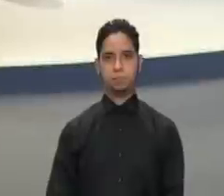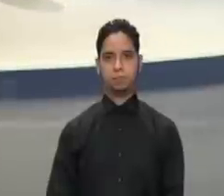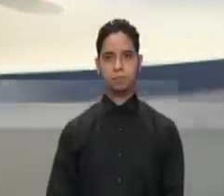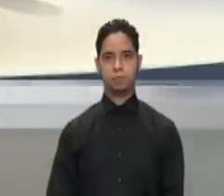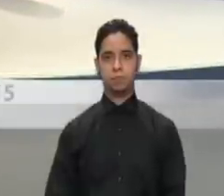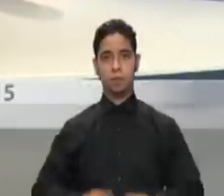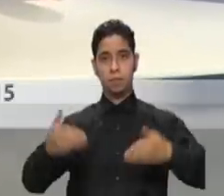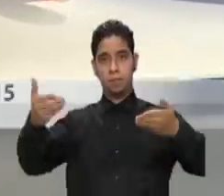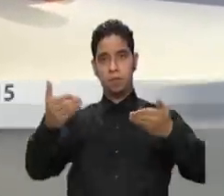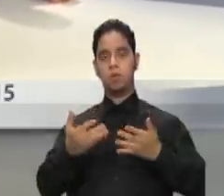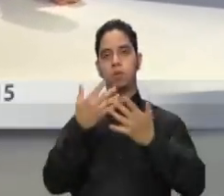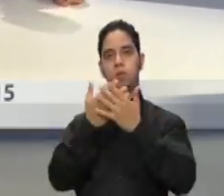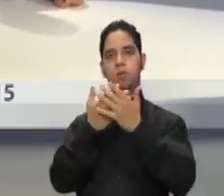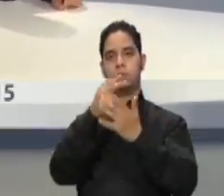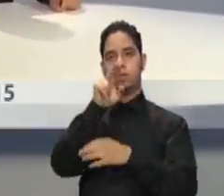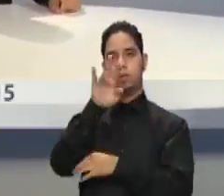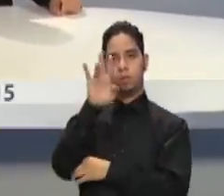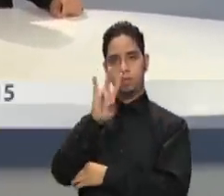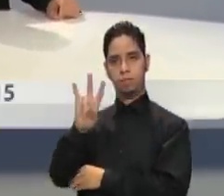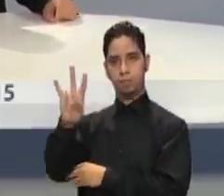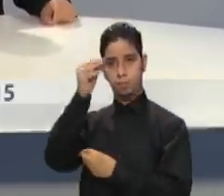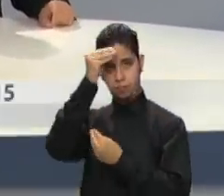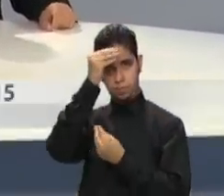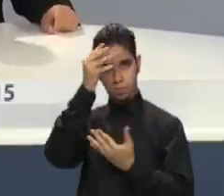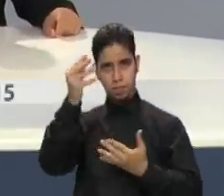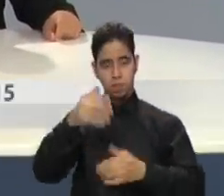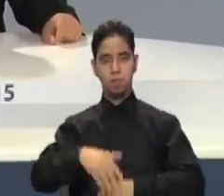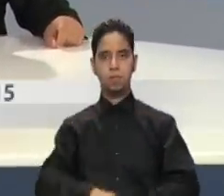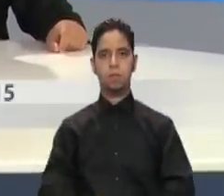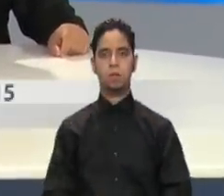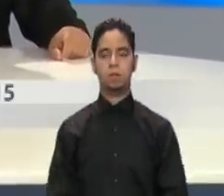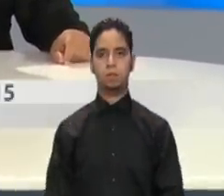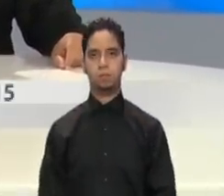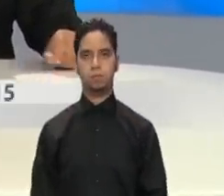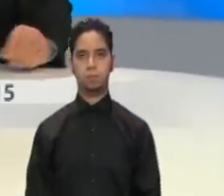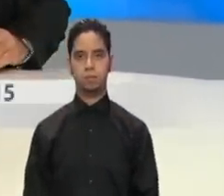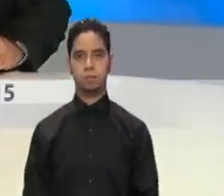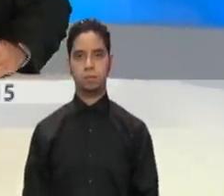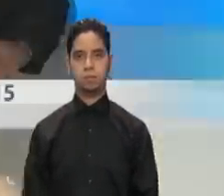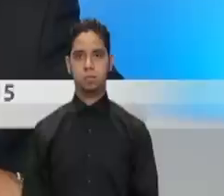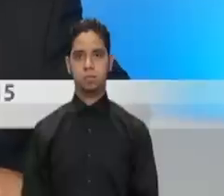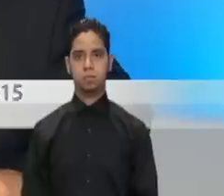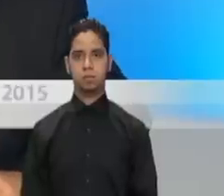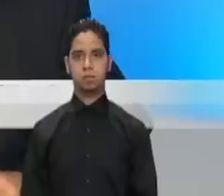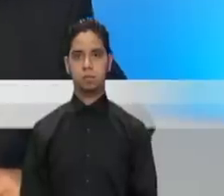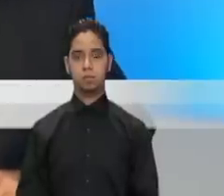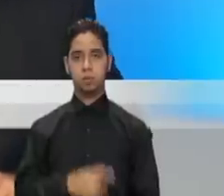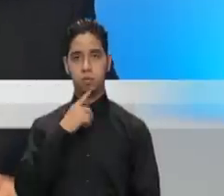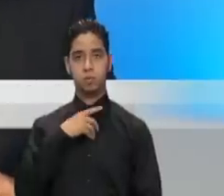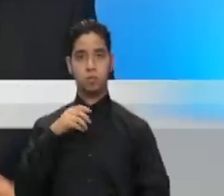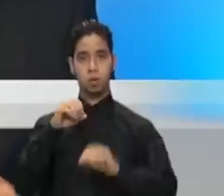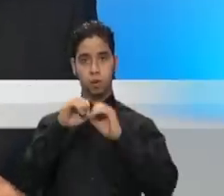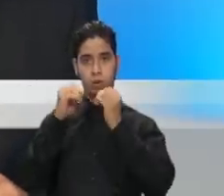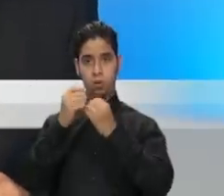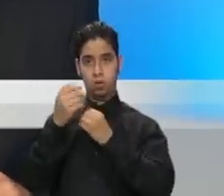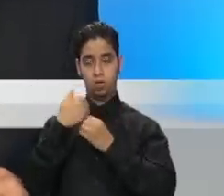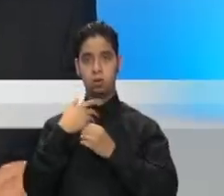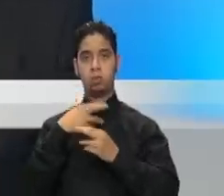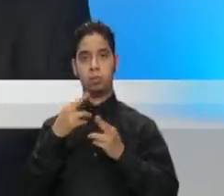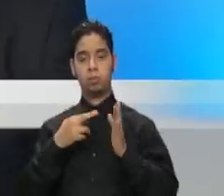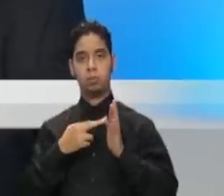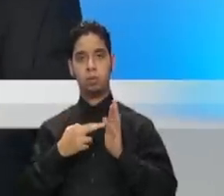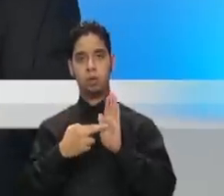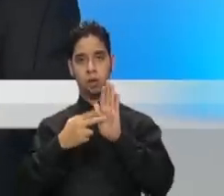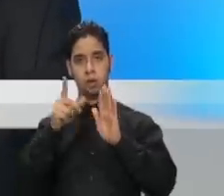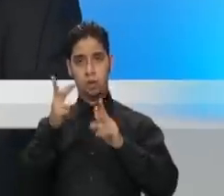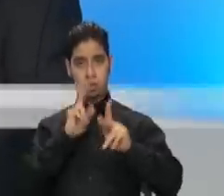Bienvenidos a noticias 24 7 informa de inmediato pasamos a las noticias para esta hora organizaciones sindicales y representantes de